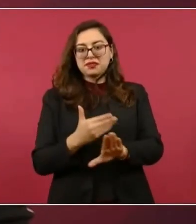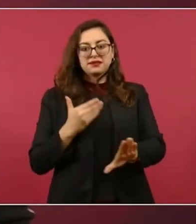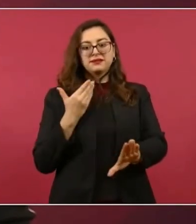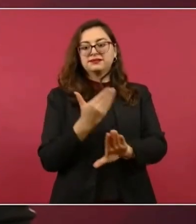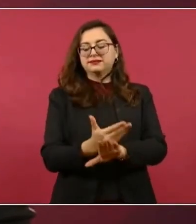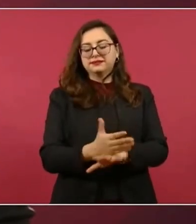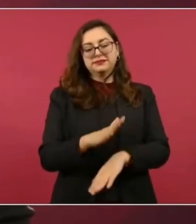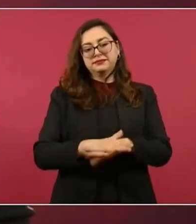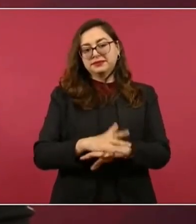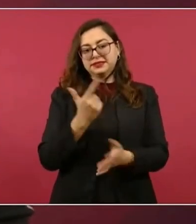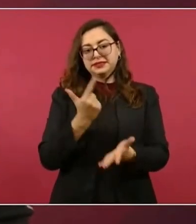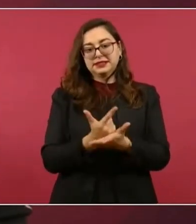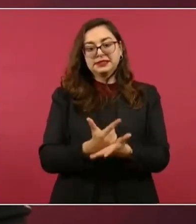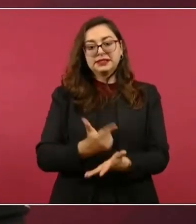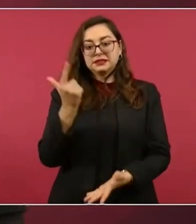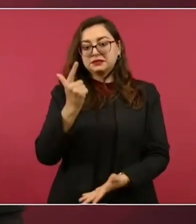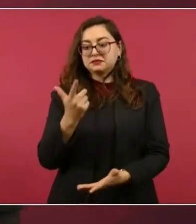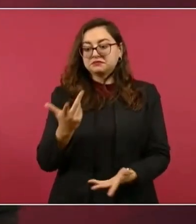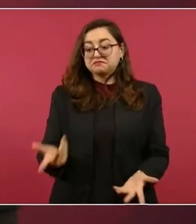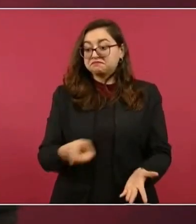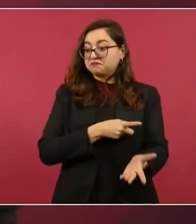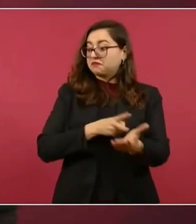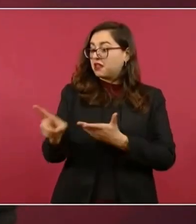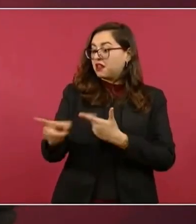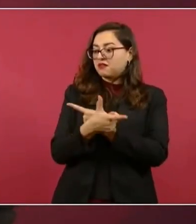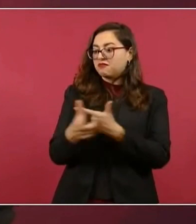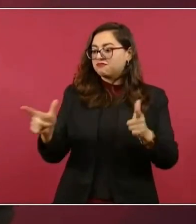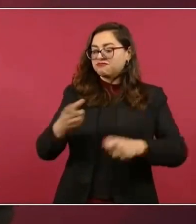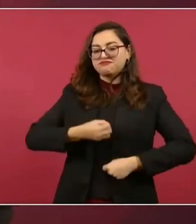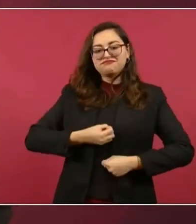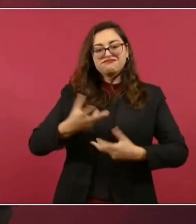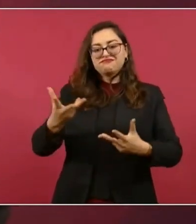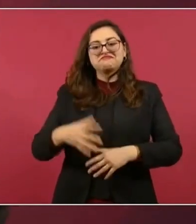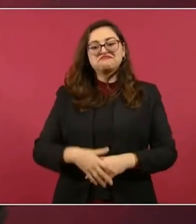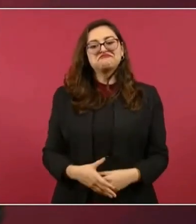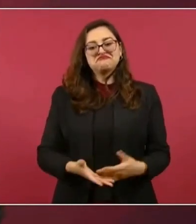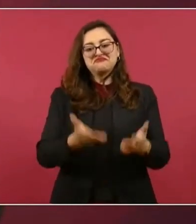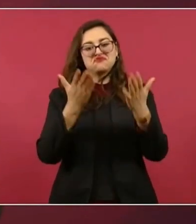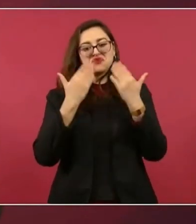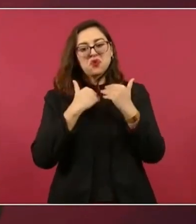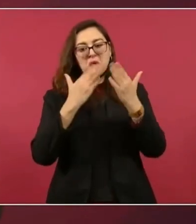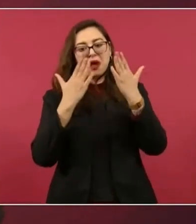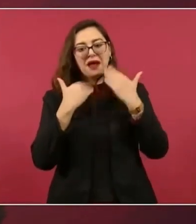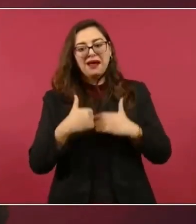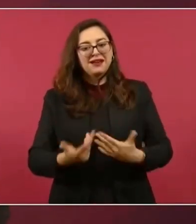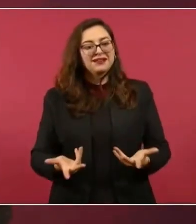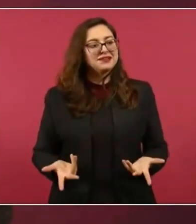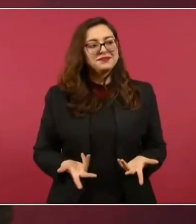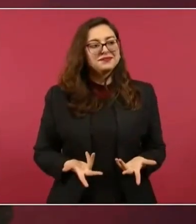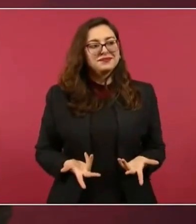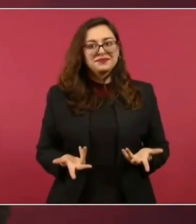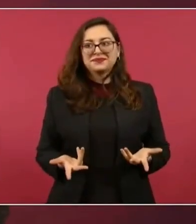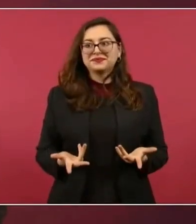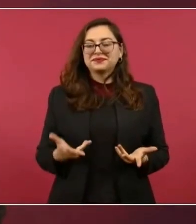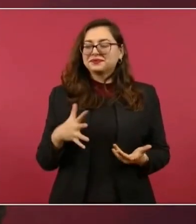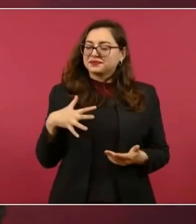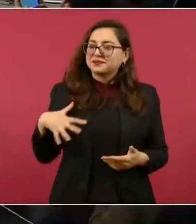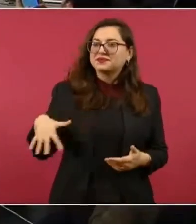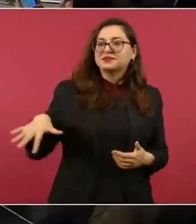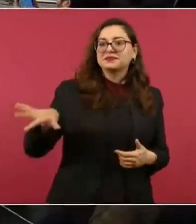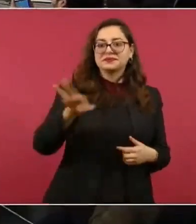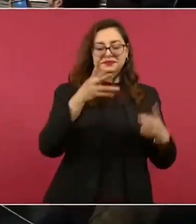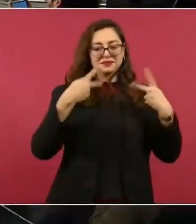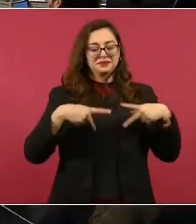el derecho que tenemos de manifestarnos libremente